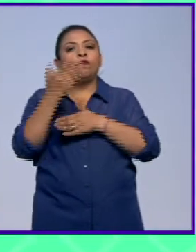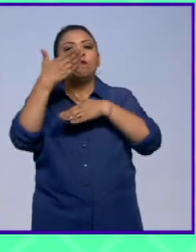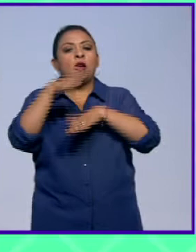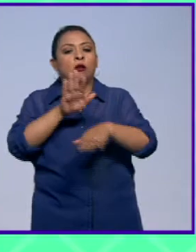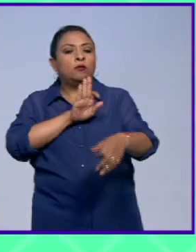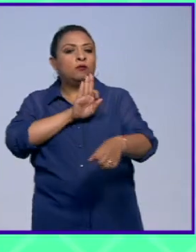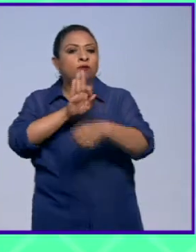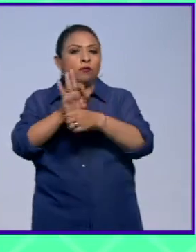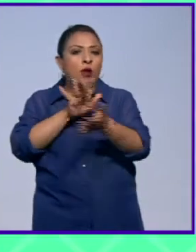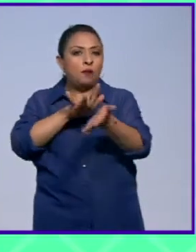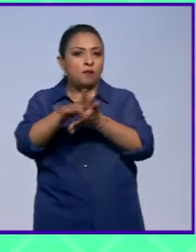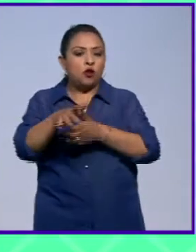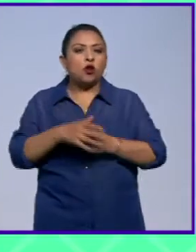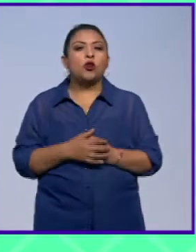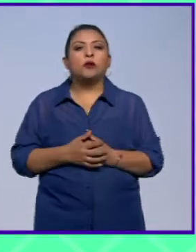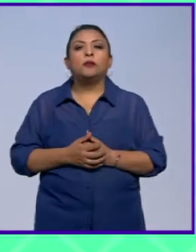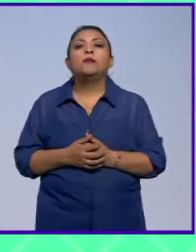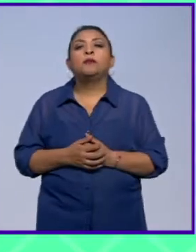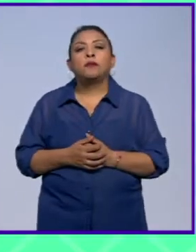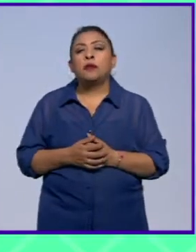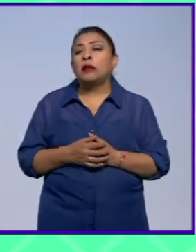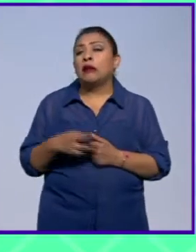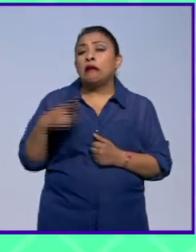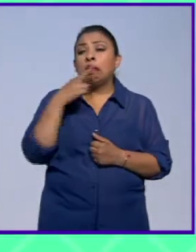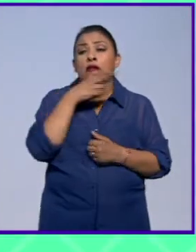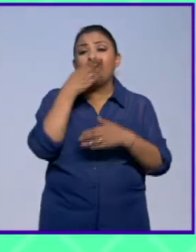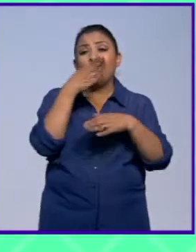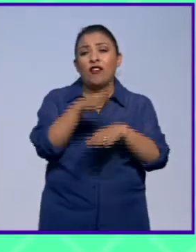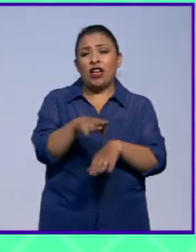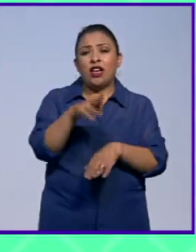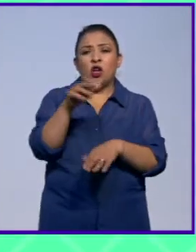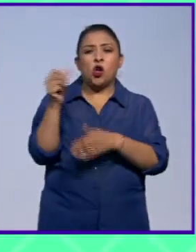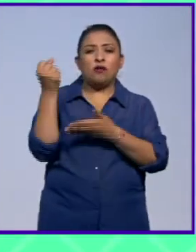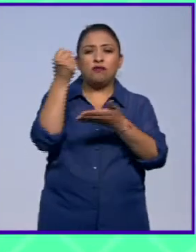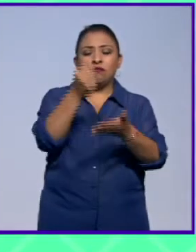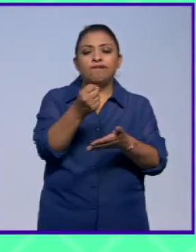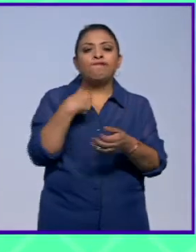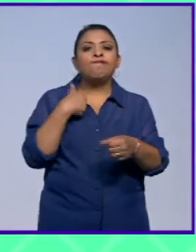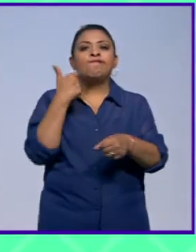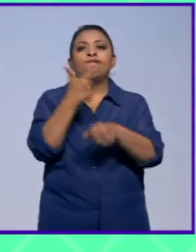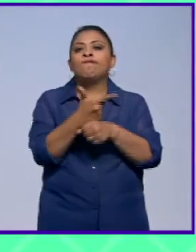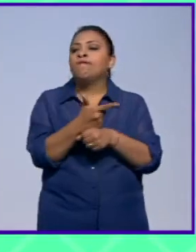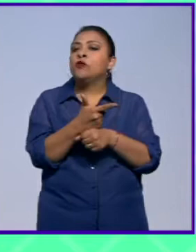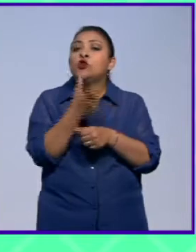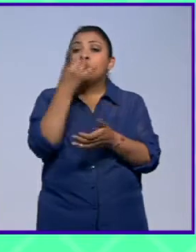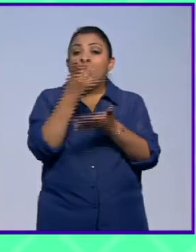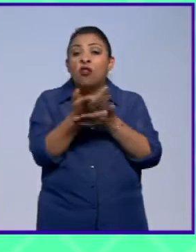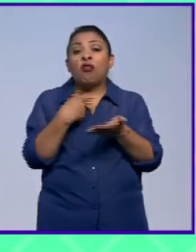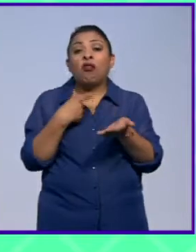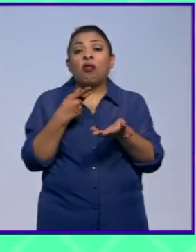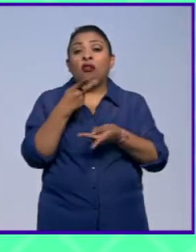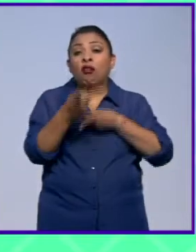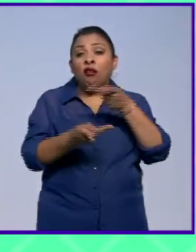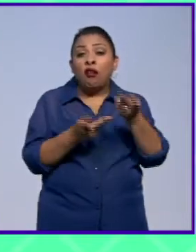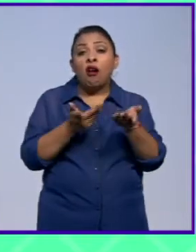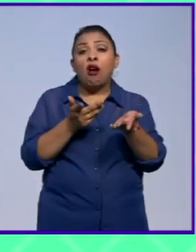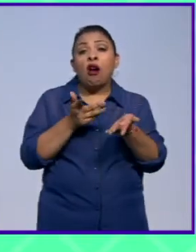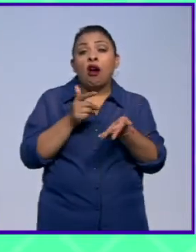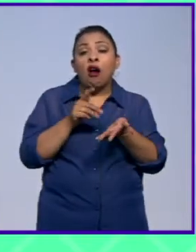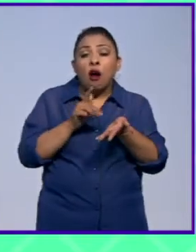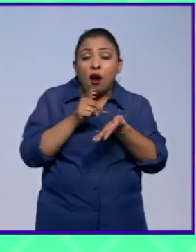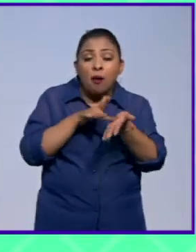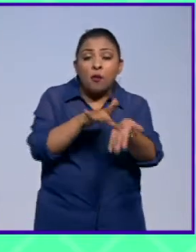apoyarlas pronto el Banco Público de Inversión descubrió que no bastaba con financiar a los emprendedores